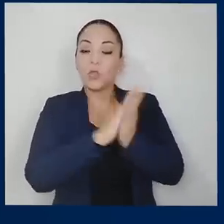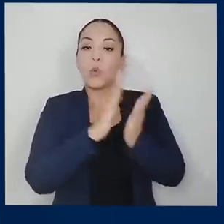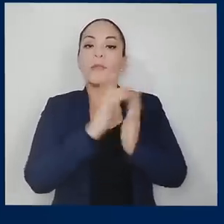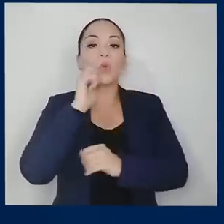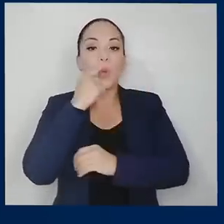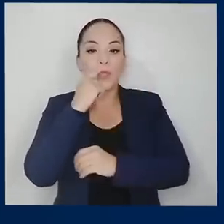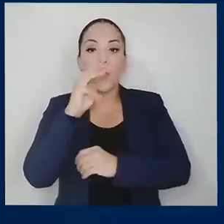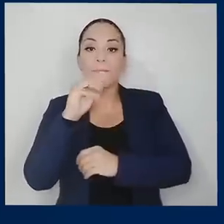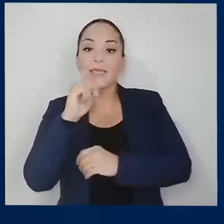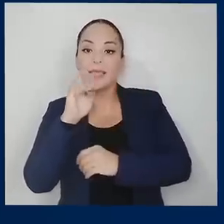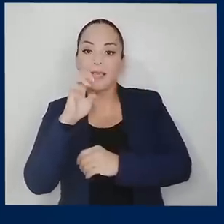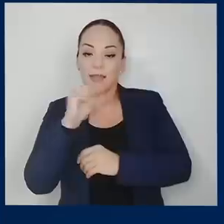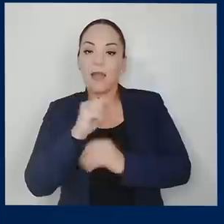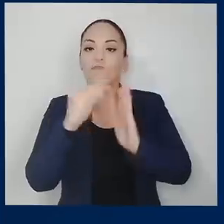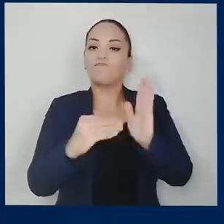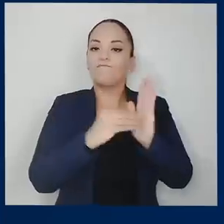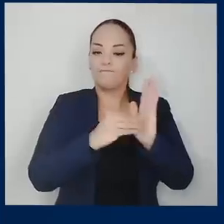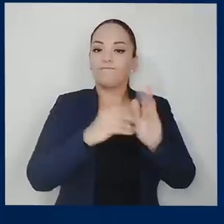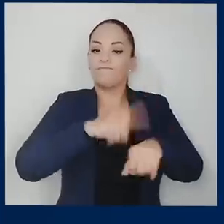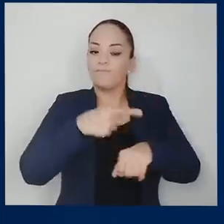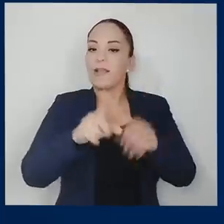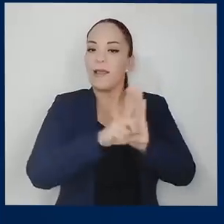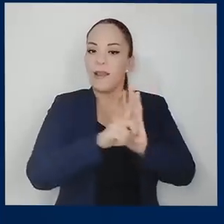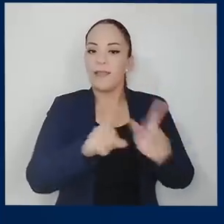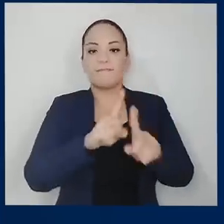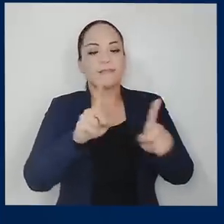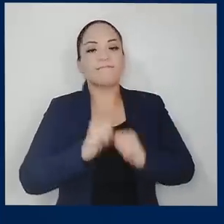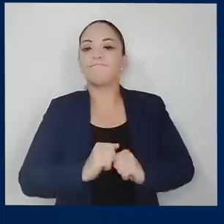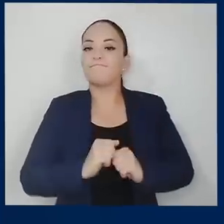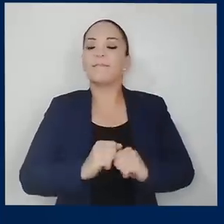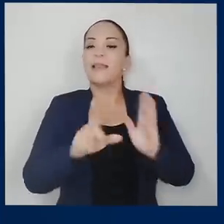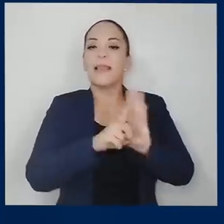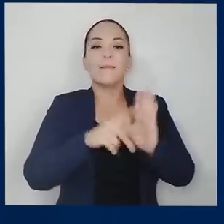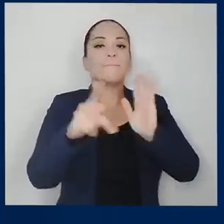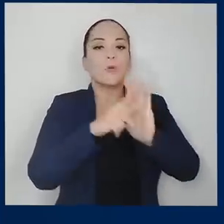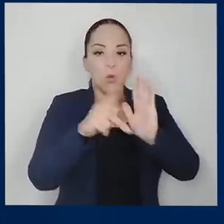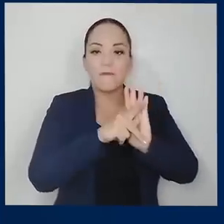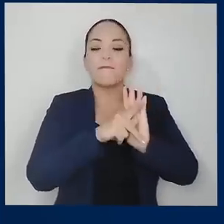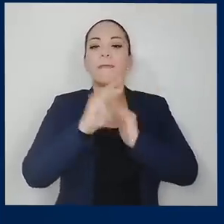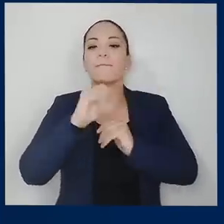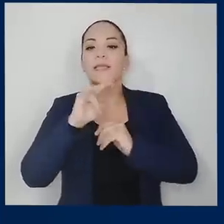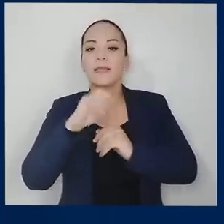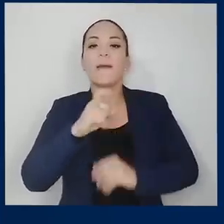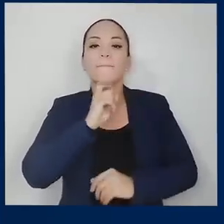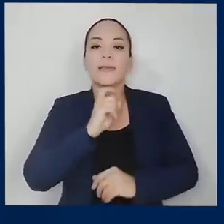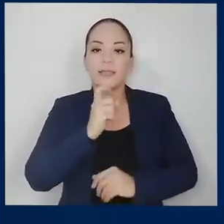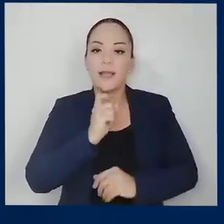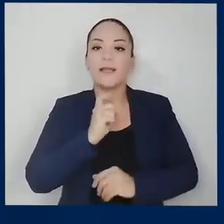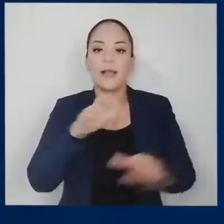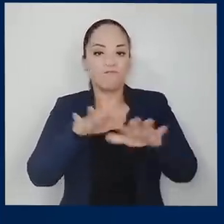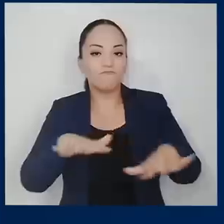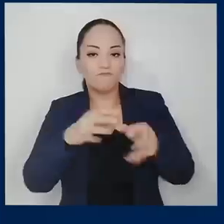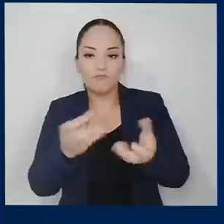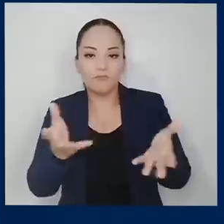Minería al incluir una moratoria legal en esa ley, llamada ley que prohíbe la minería metálica a cielo